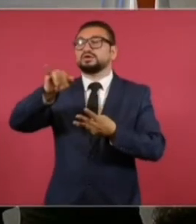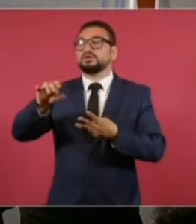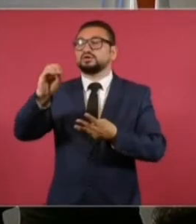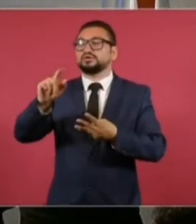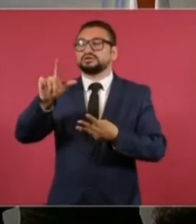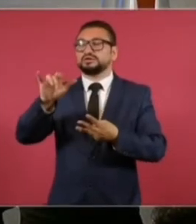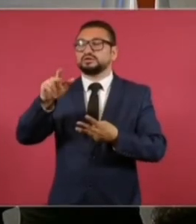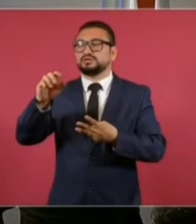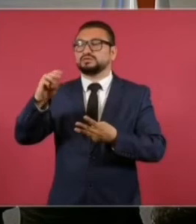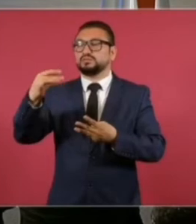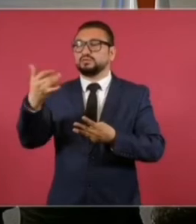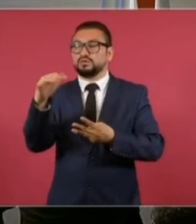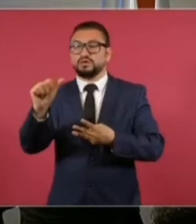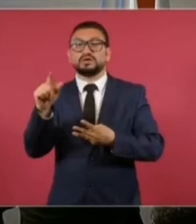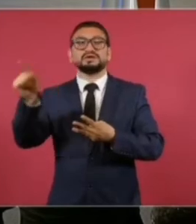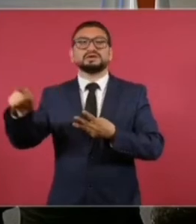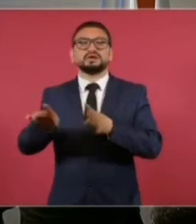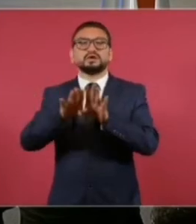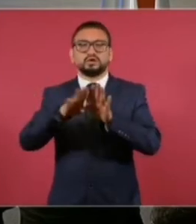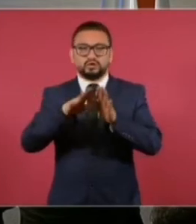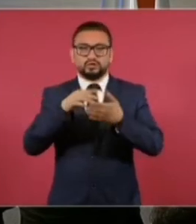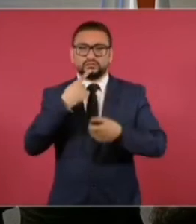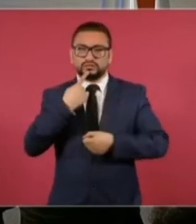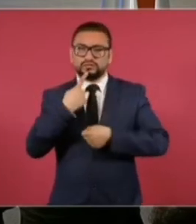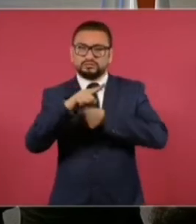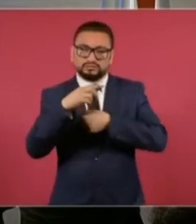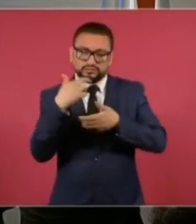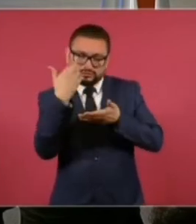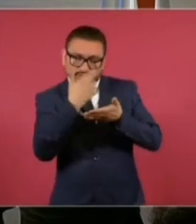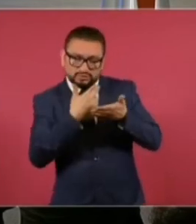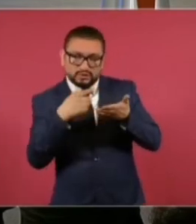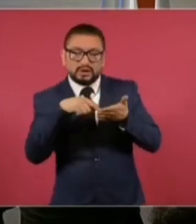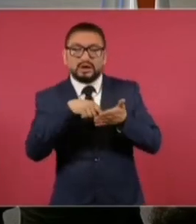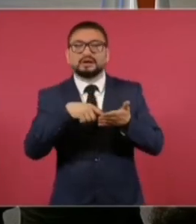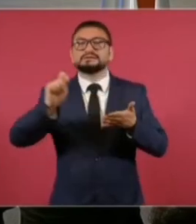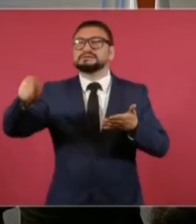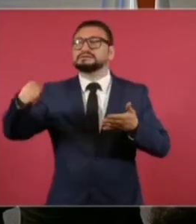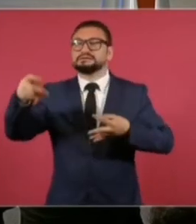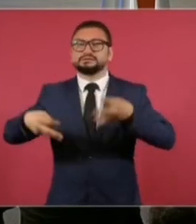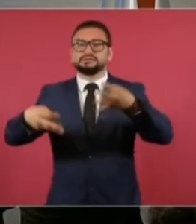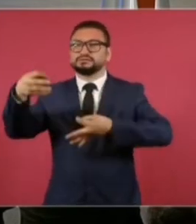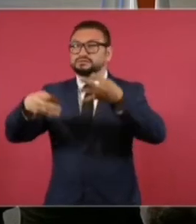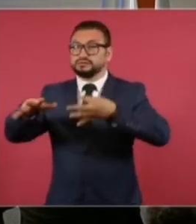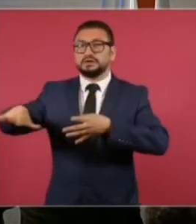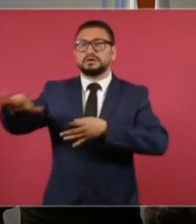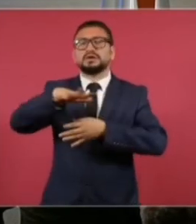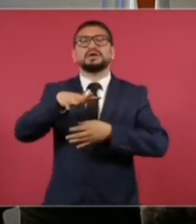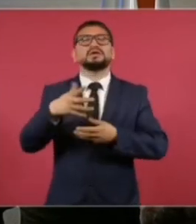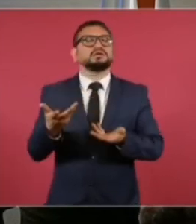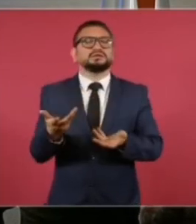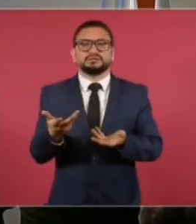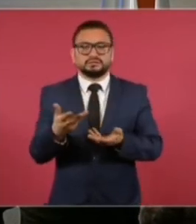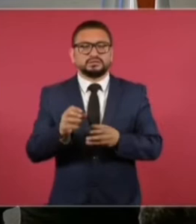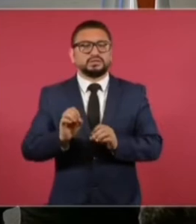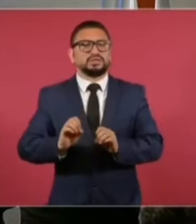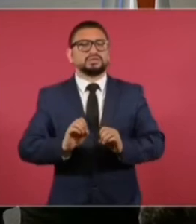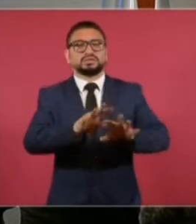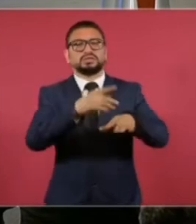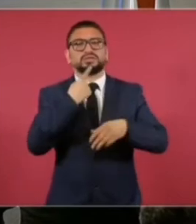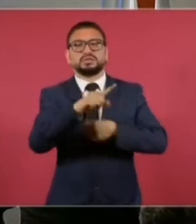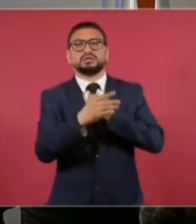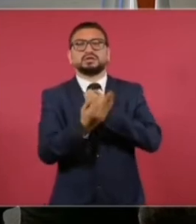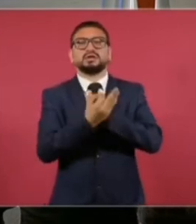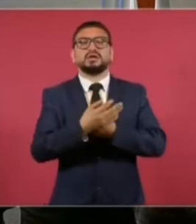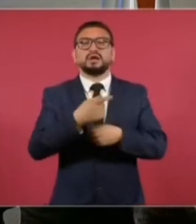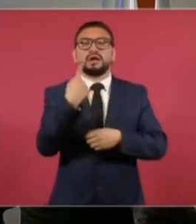Moya Flores. Esto es un amparo de revisión donde el tribunal colegiado otorgó amparo a